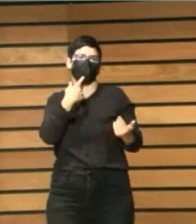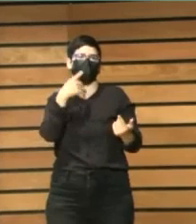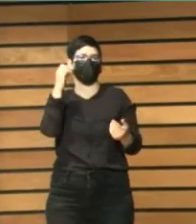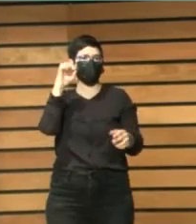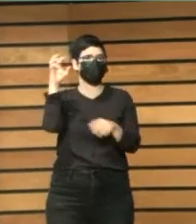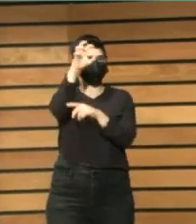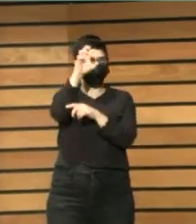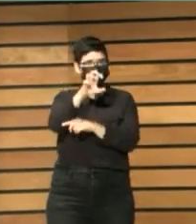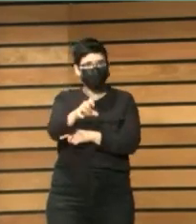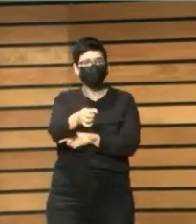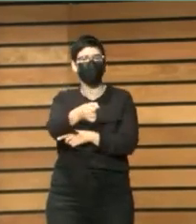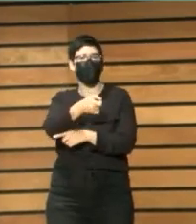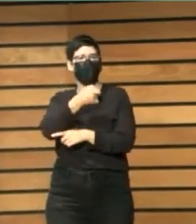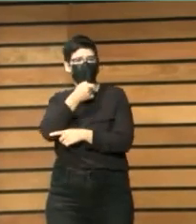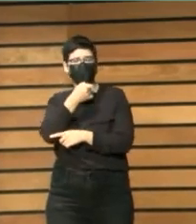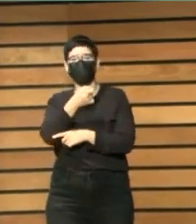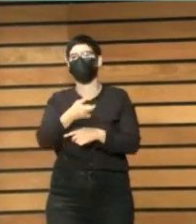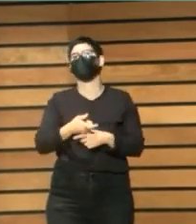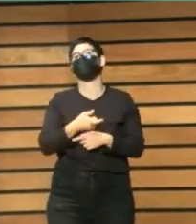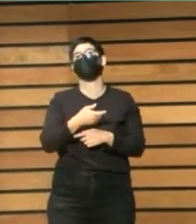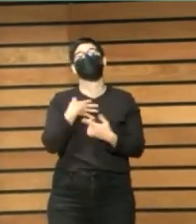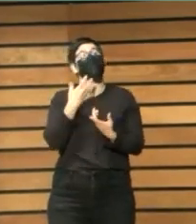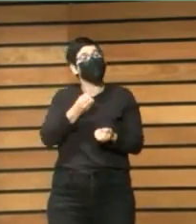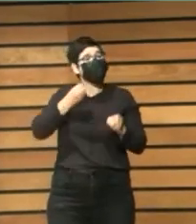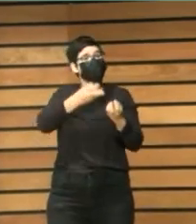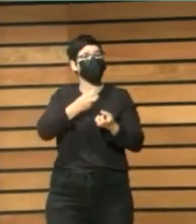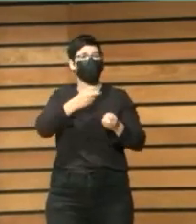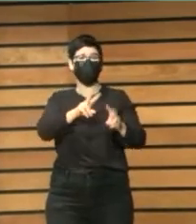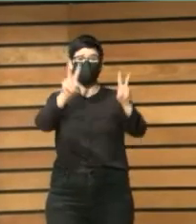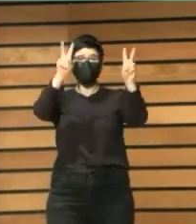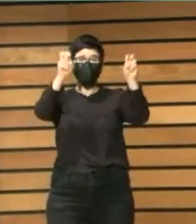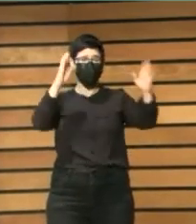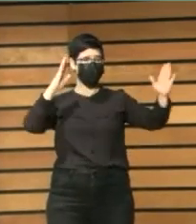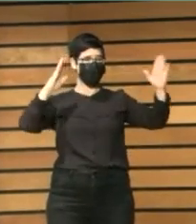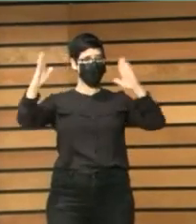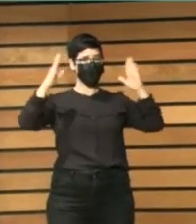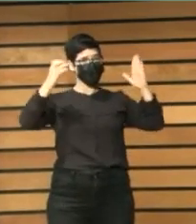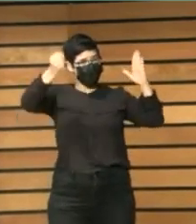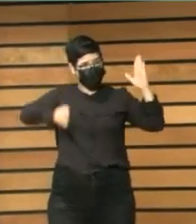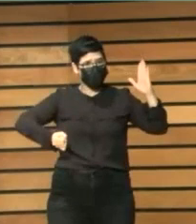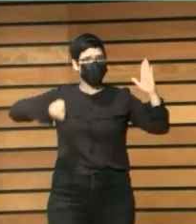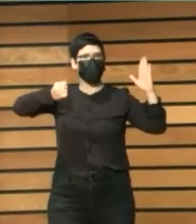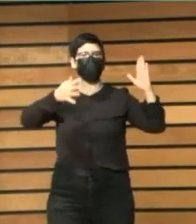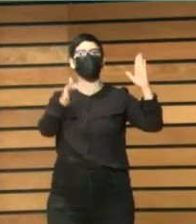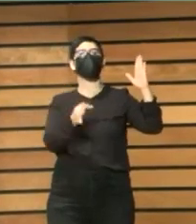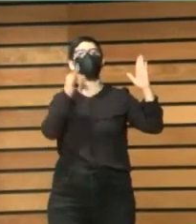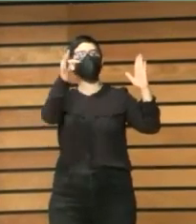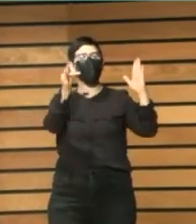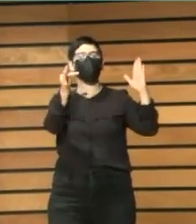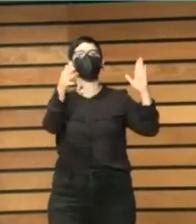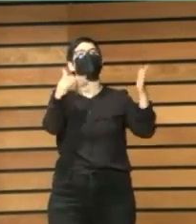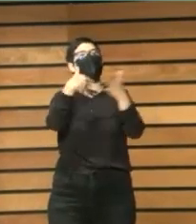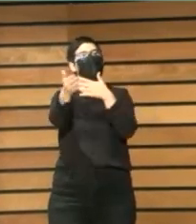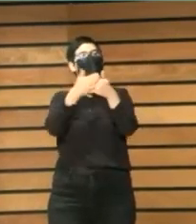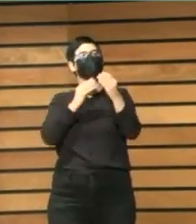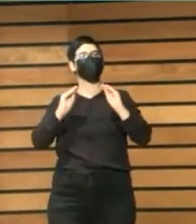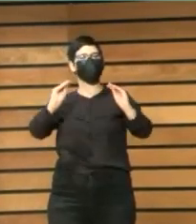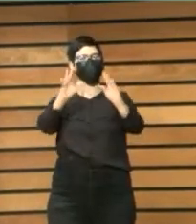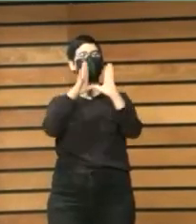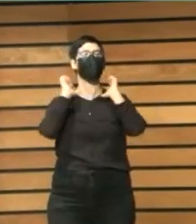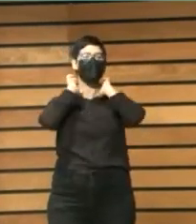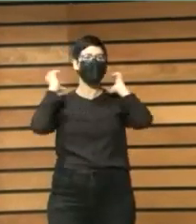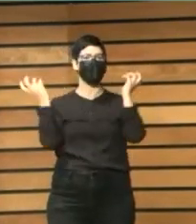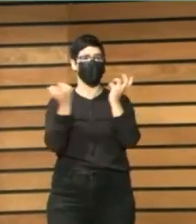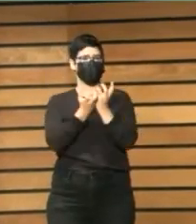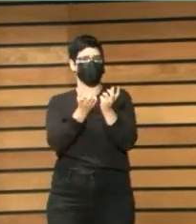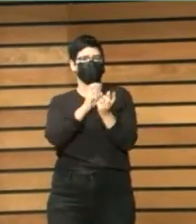tanto de la época del Quijote como de su autor, como de libros que dialogaban con el Quijote como Tirán